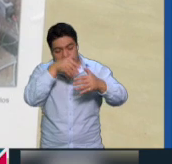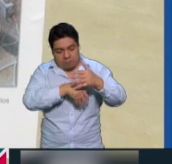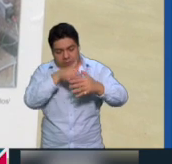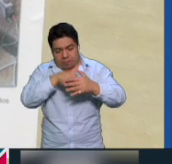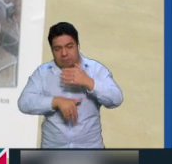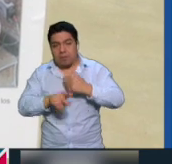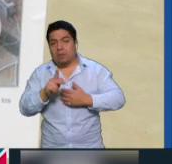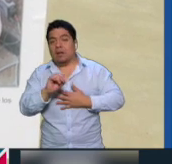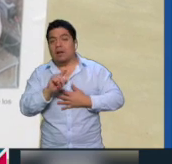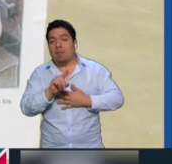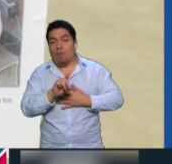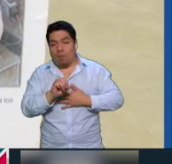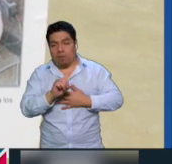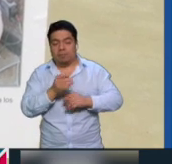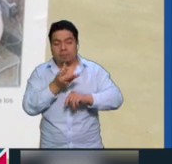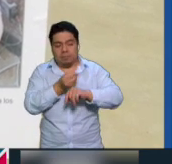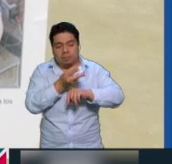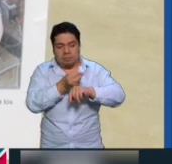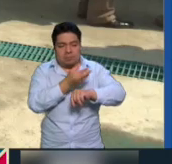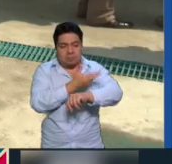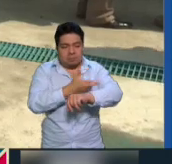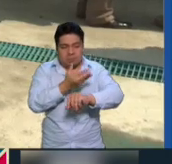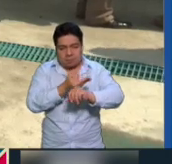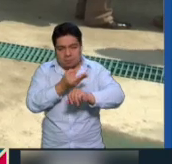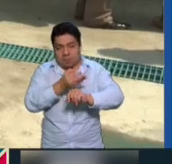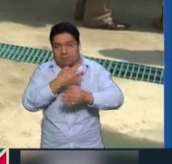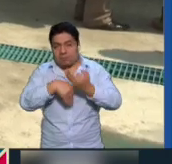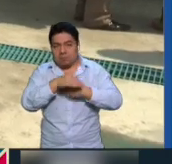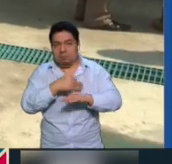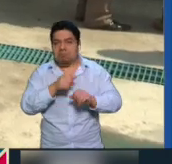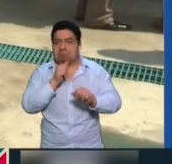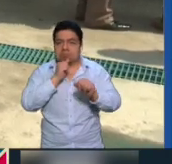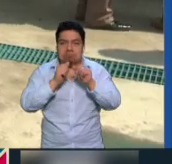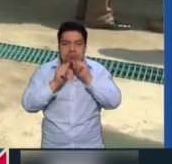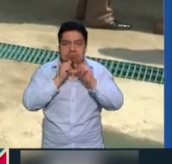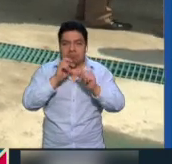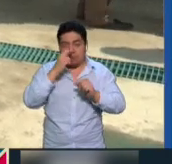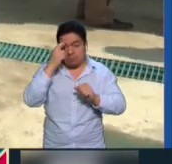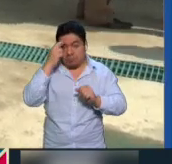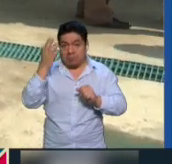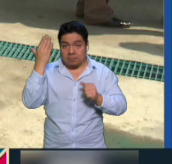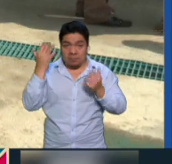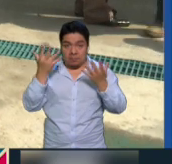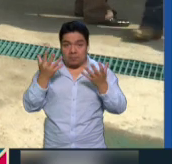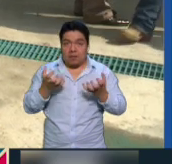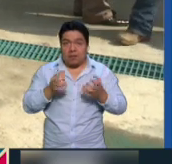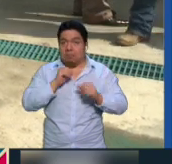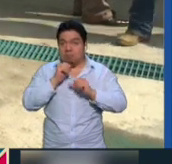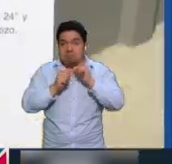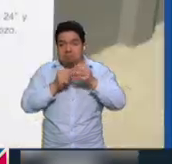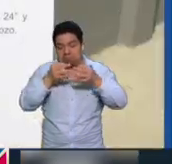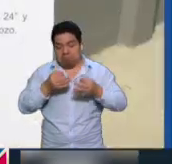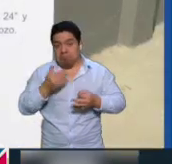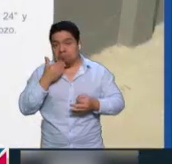porque con las obras de rehabilitación y reposición de pozos no hubo crisis en la temporada de sequía aquí en la capital.